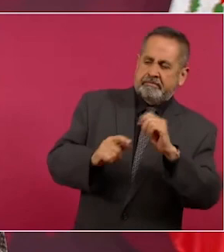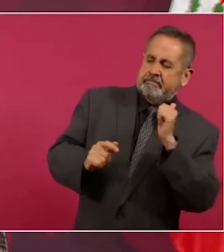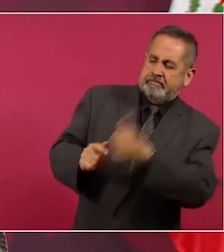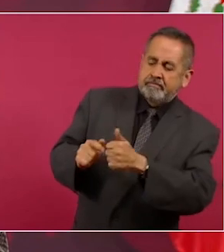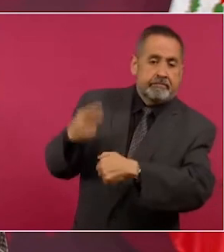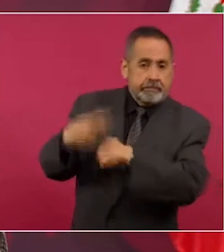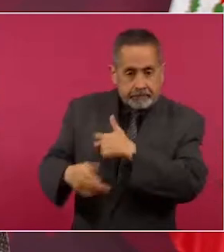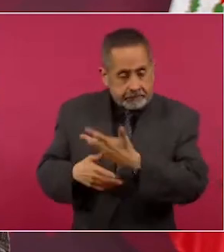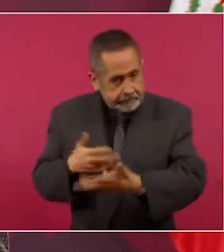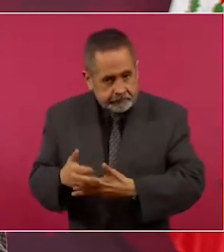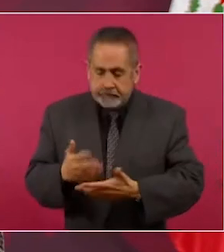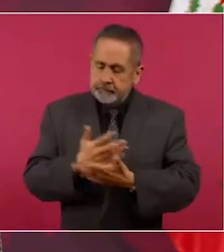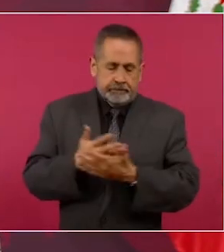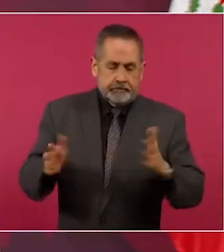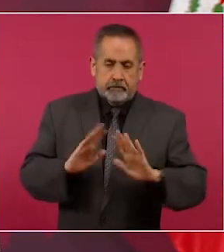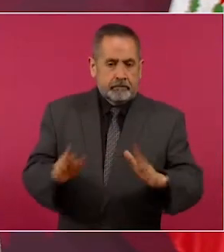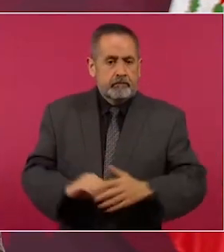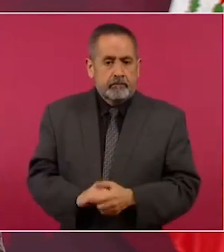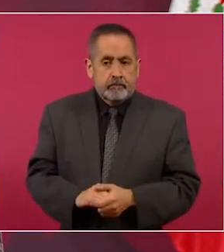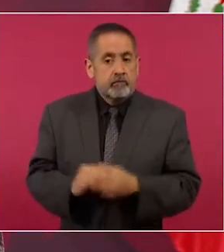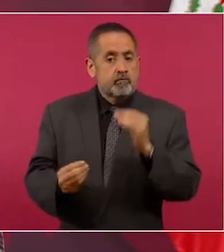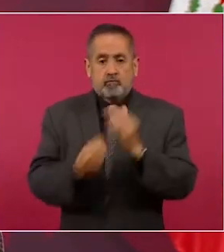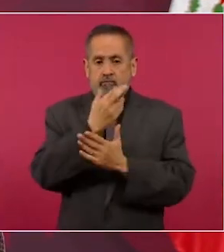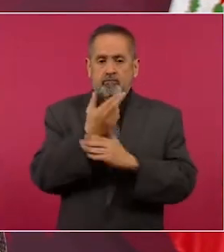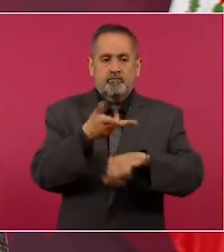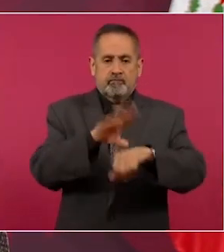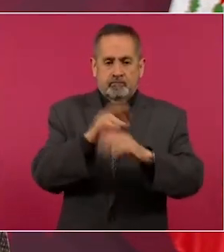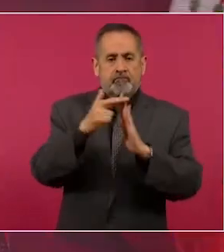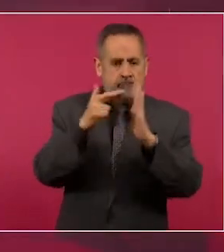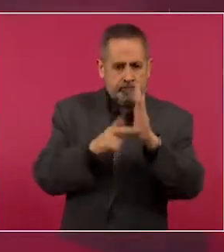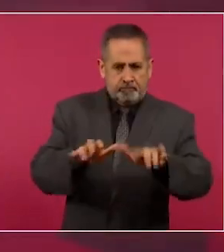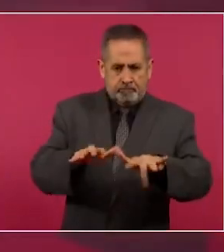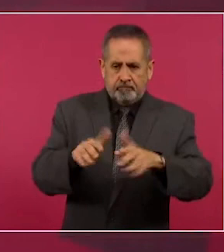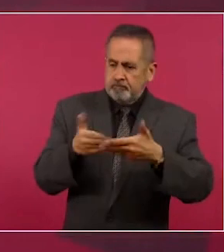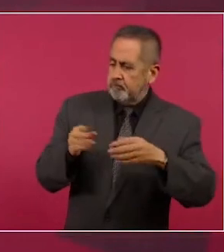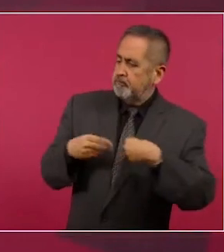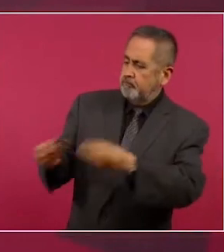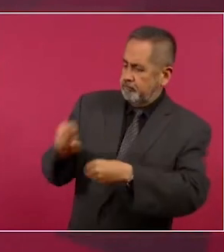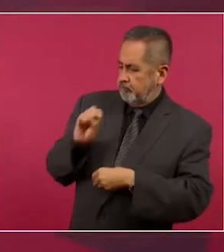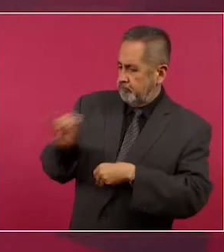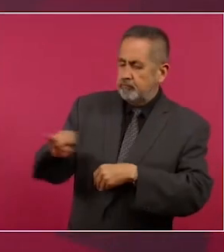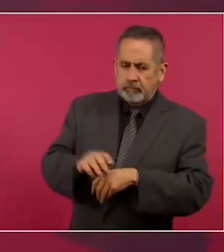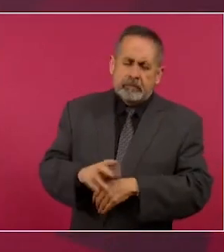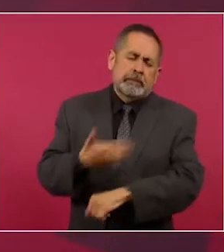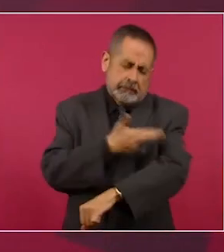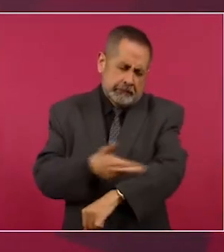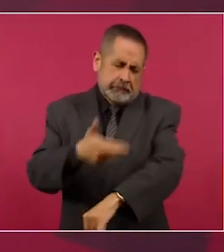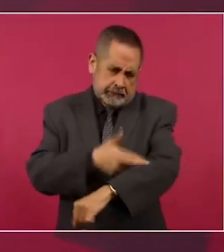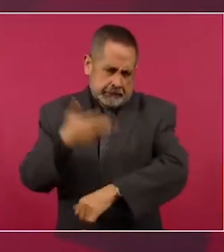Y ahora abrieron este mecanismo, sí es tardado,